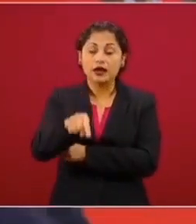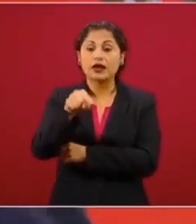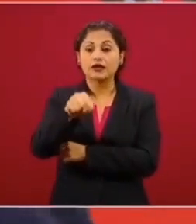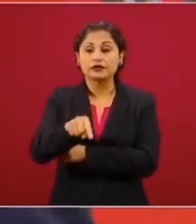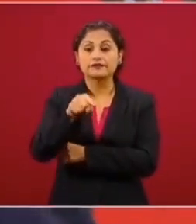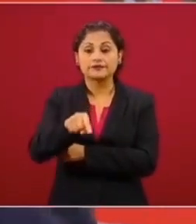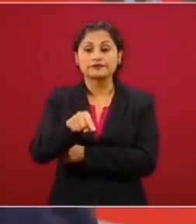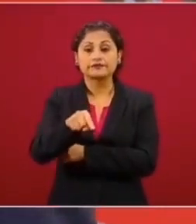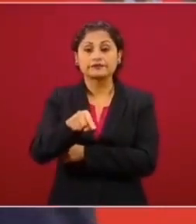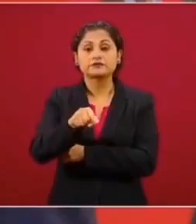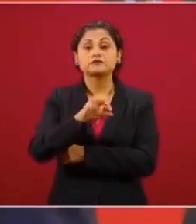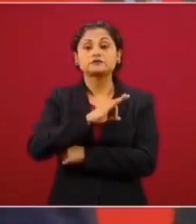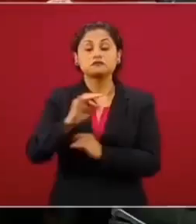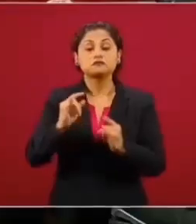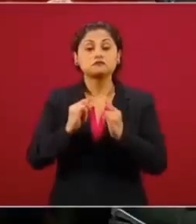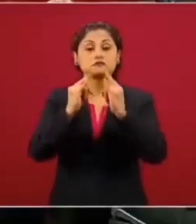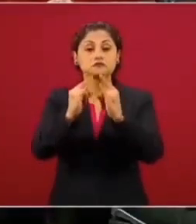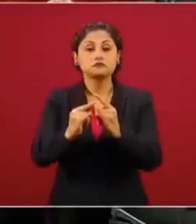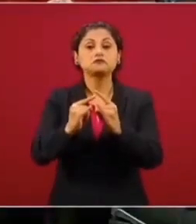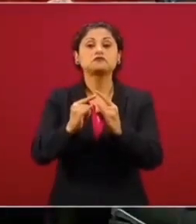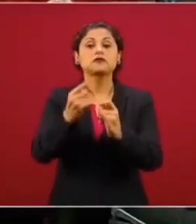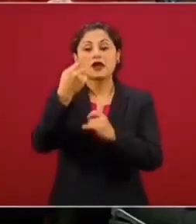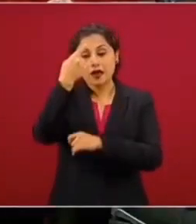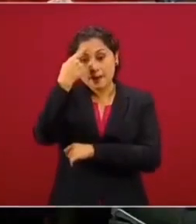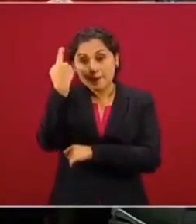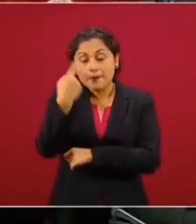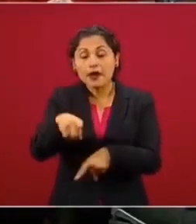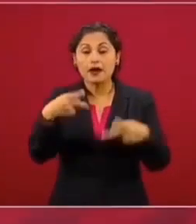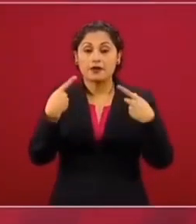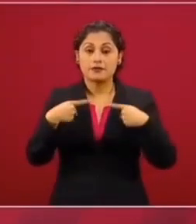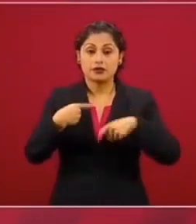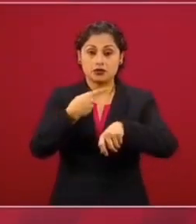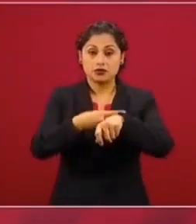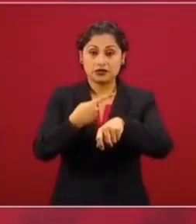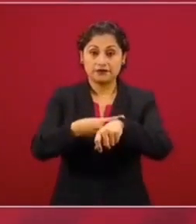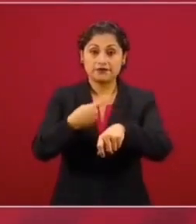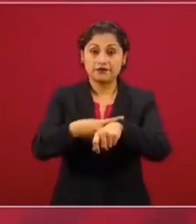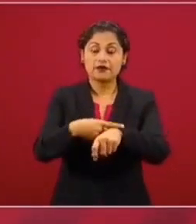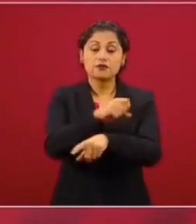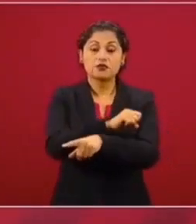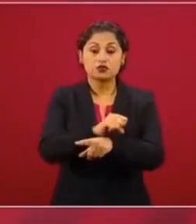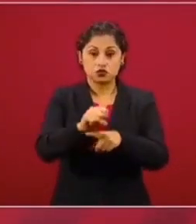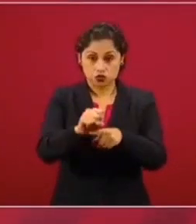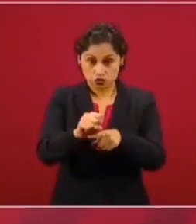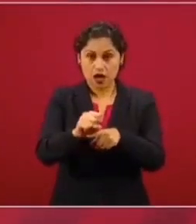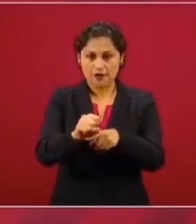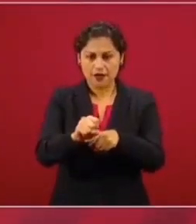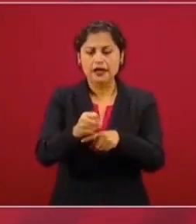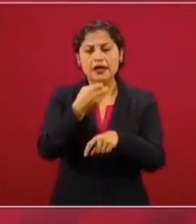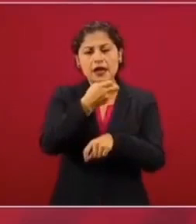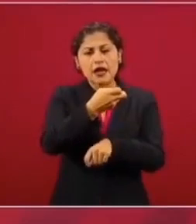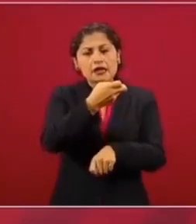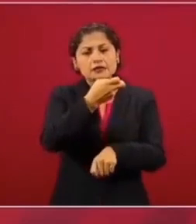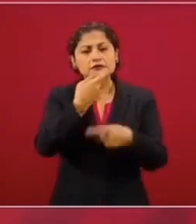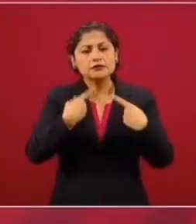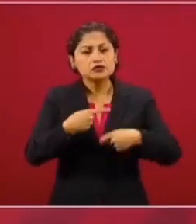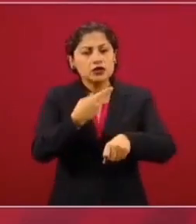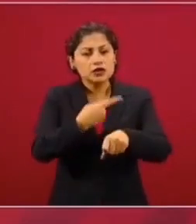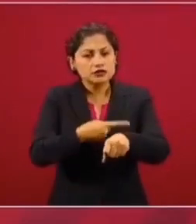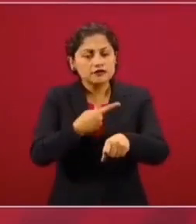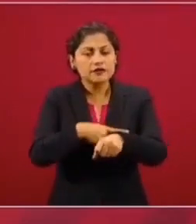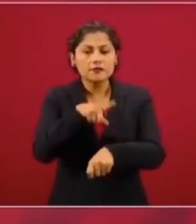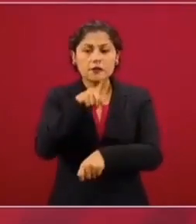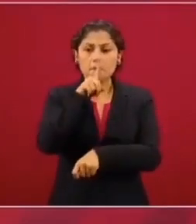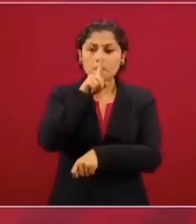señalado el doctor López-Gatell, estos que están estables, que tienen que tener un monitoreo, una observación,